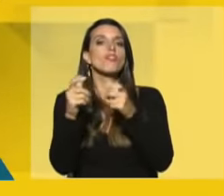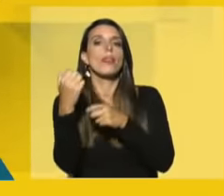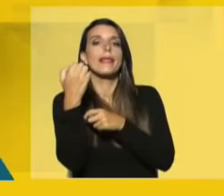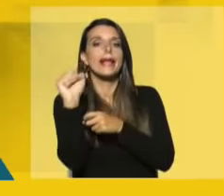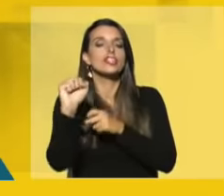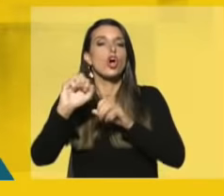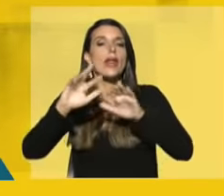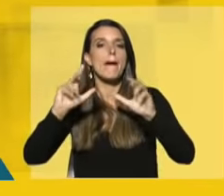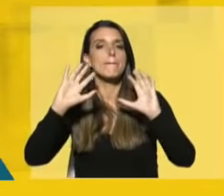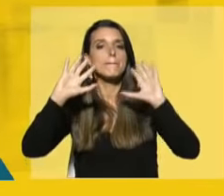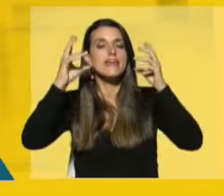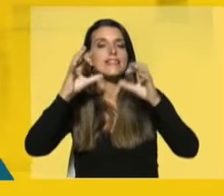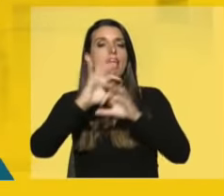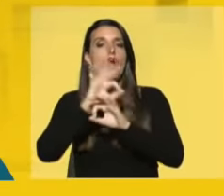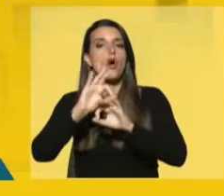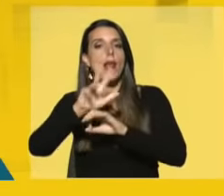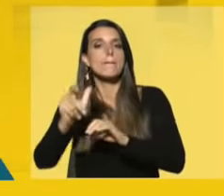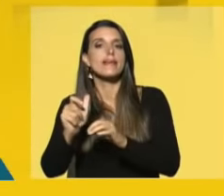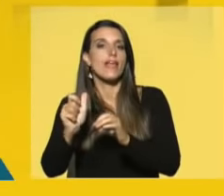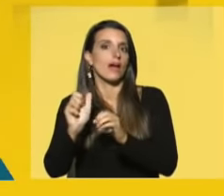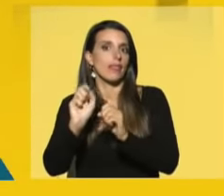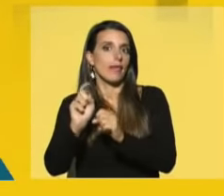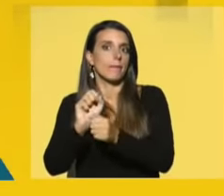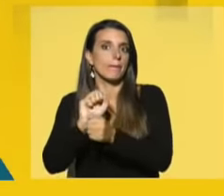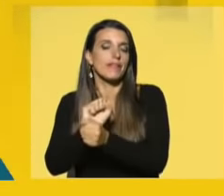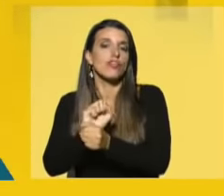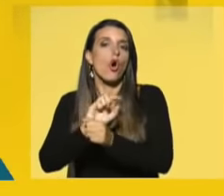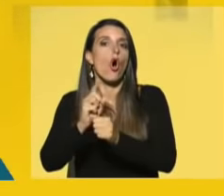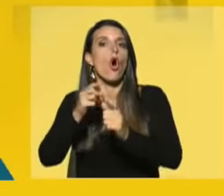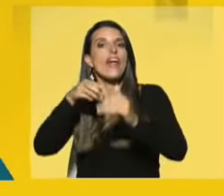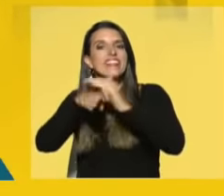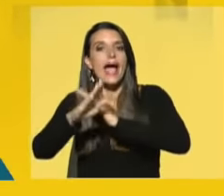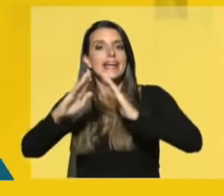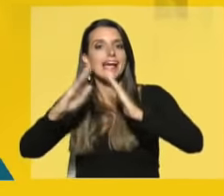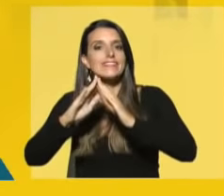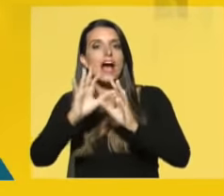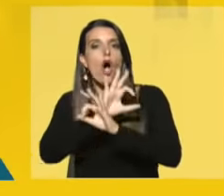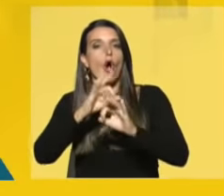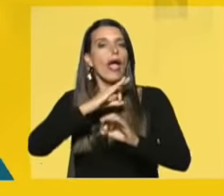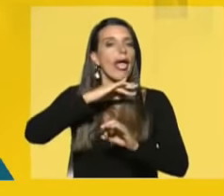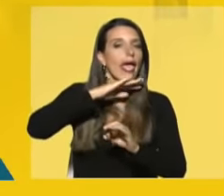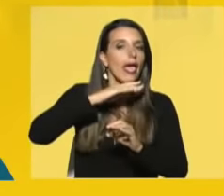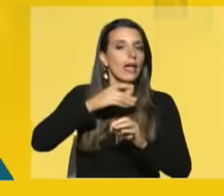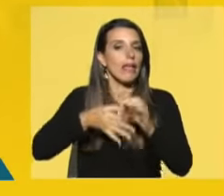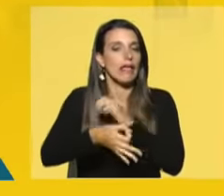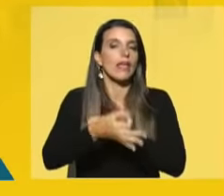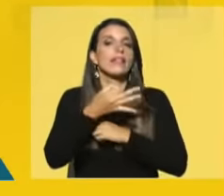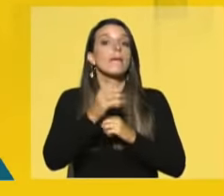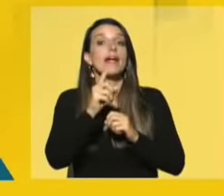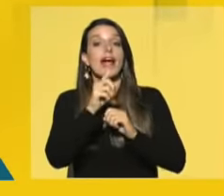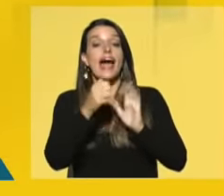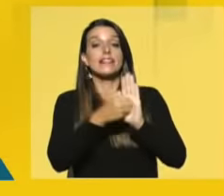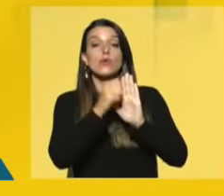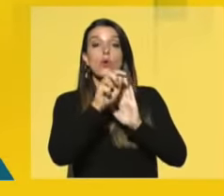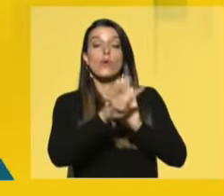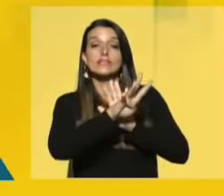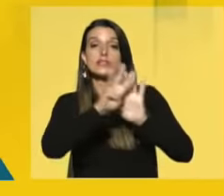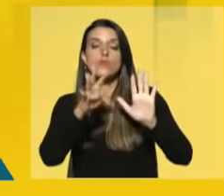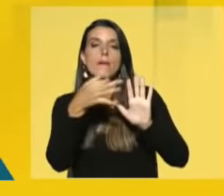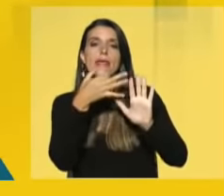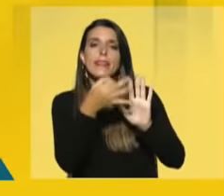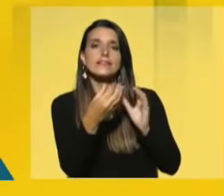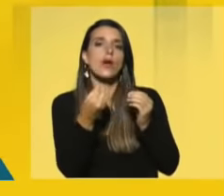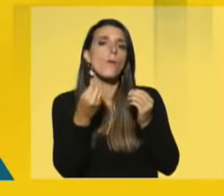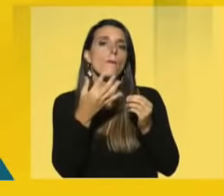rapiña, rapiña con privación de libertad, copamiento y extorsión. También está cuestionado el artículo 49. Refiere a la